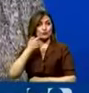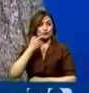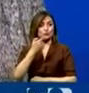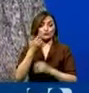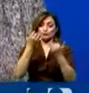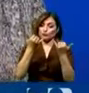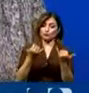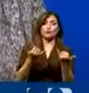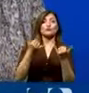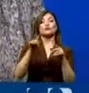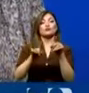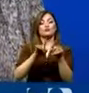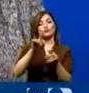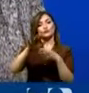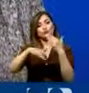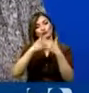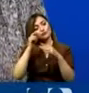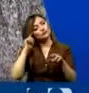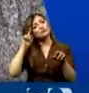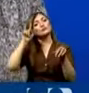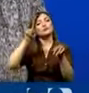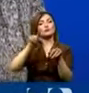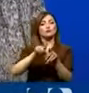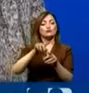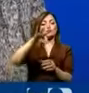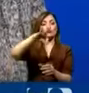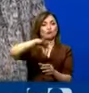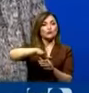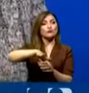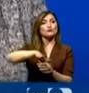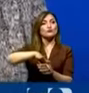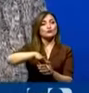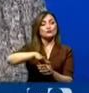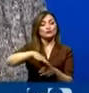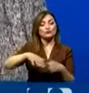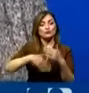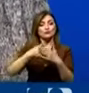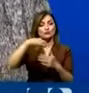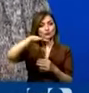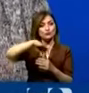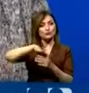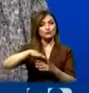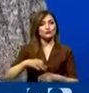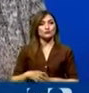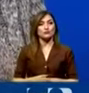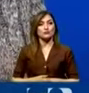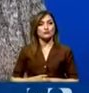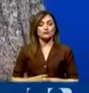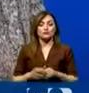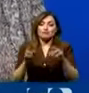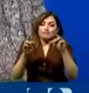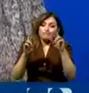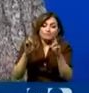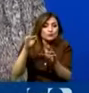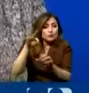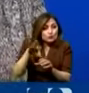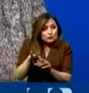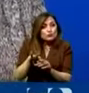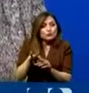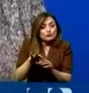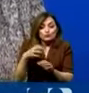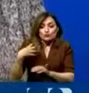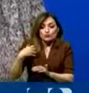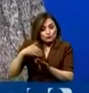habrá, finalmente, un acuerdo al total, al interno del bloque, de manera que todos voten. Esperamos que esa votación sea para